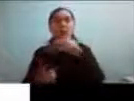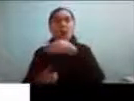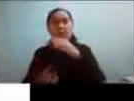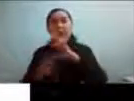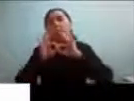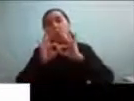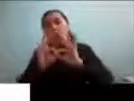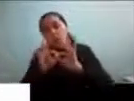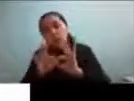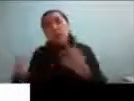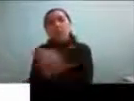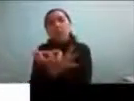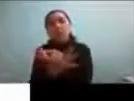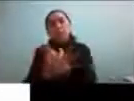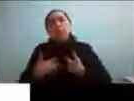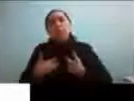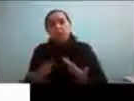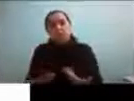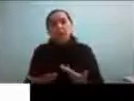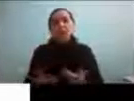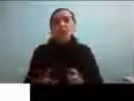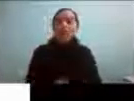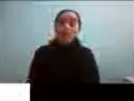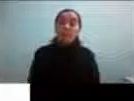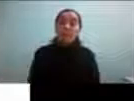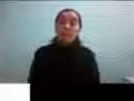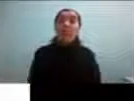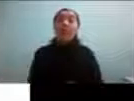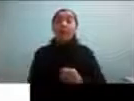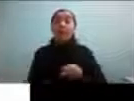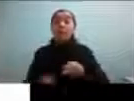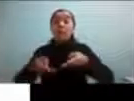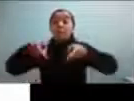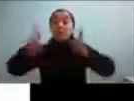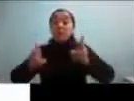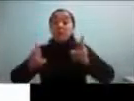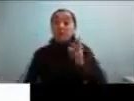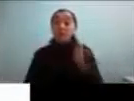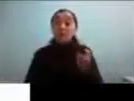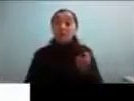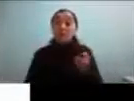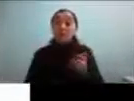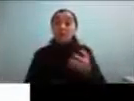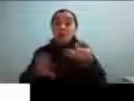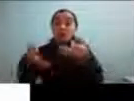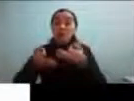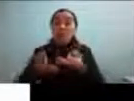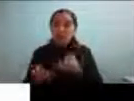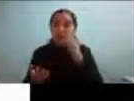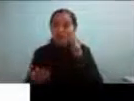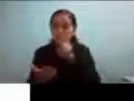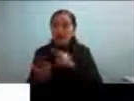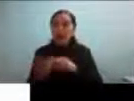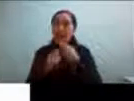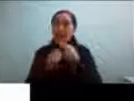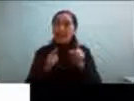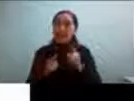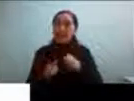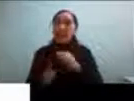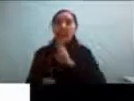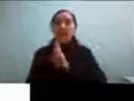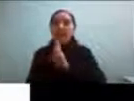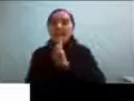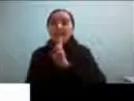y también me permitió entender mis resultados de una manera diferente y me motivó a buscar respuestas y preguntas